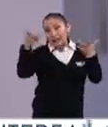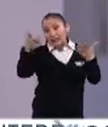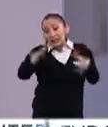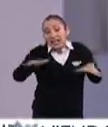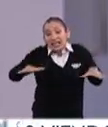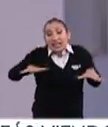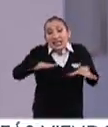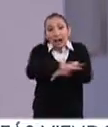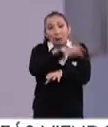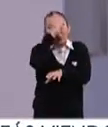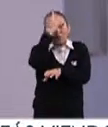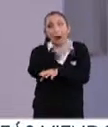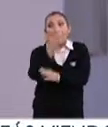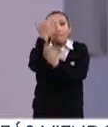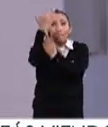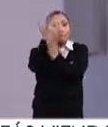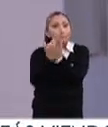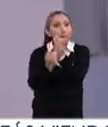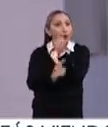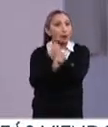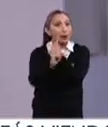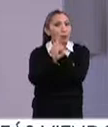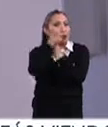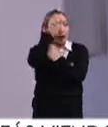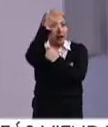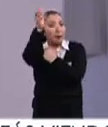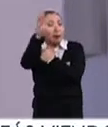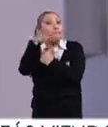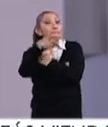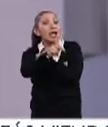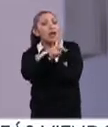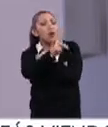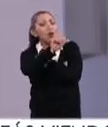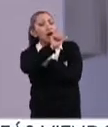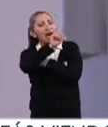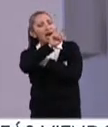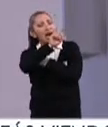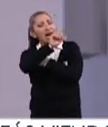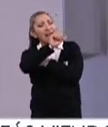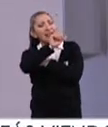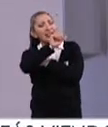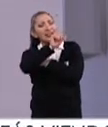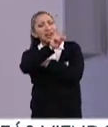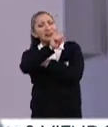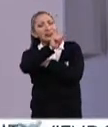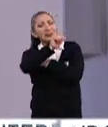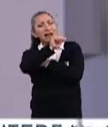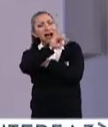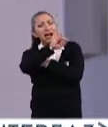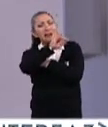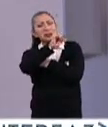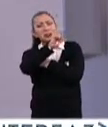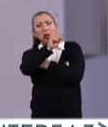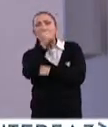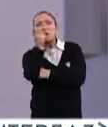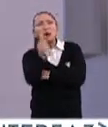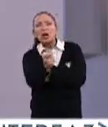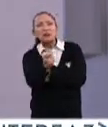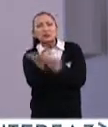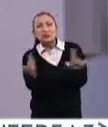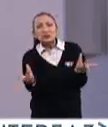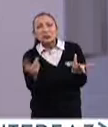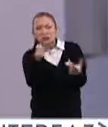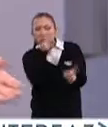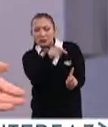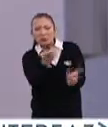hacer algo que pueda revertir esta situación. Sin embargo, el tema de la adaptación es, yo creo que, pues, poco explorado